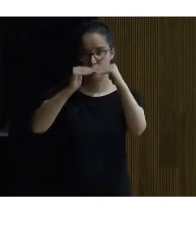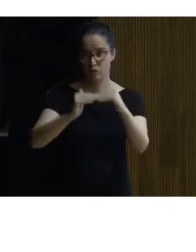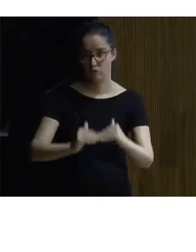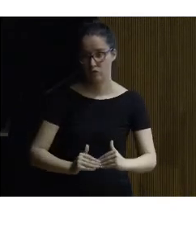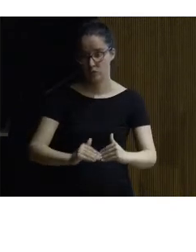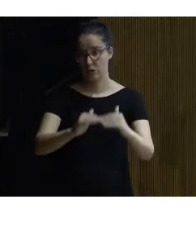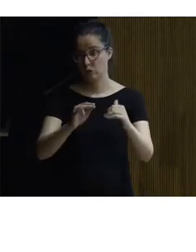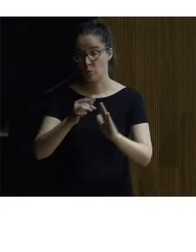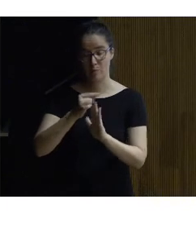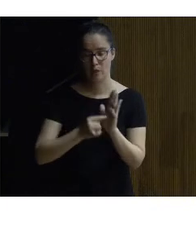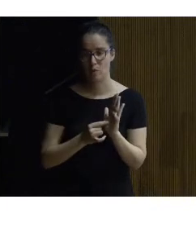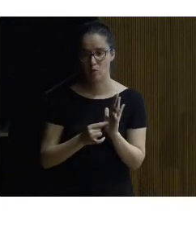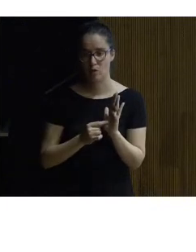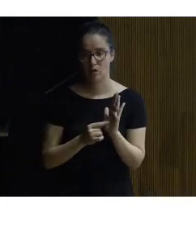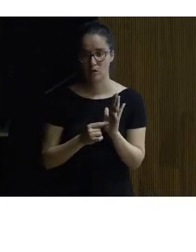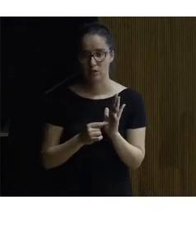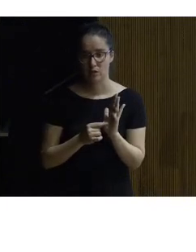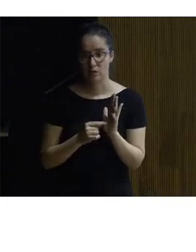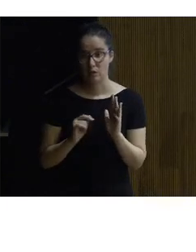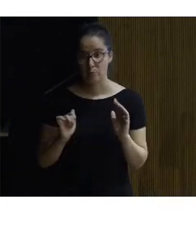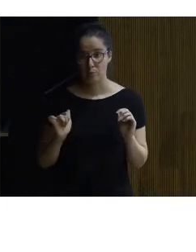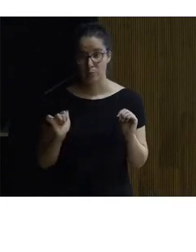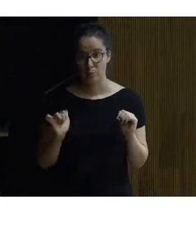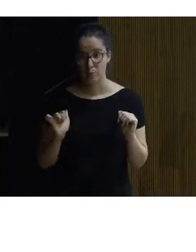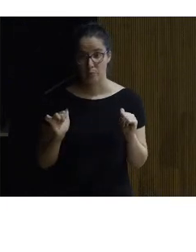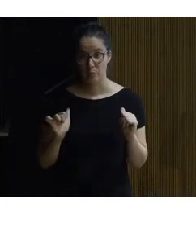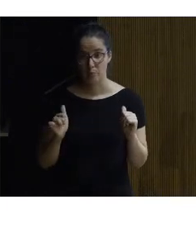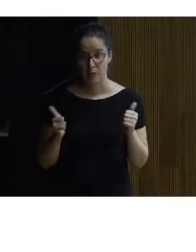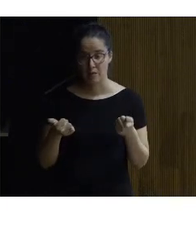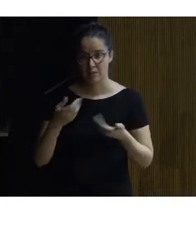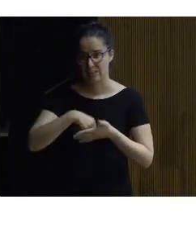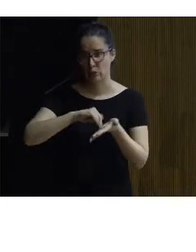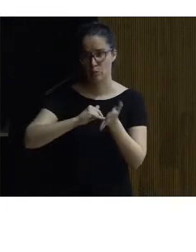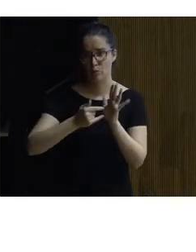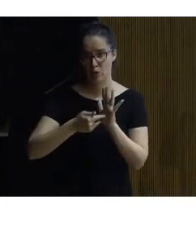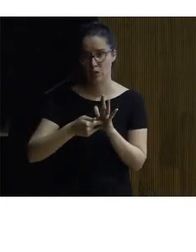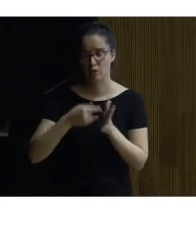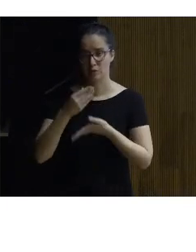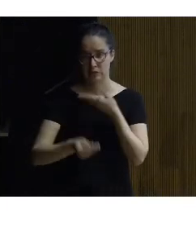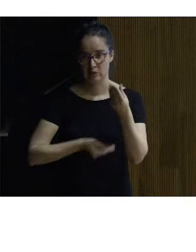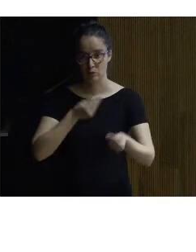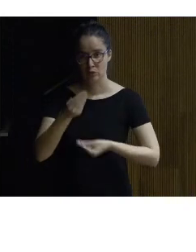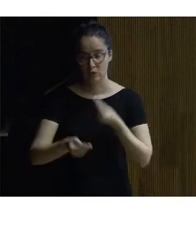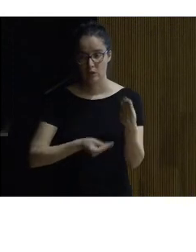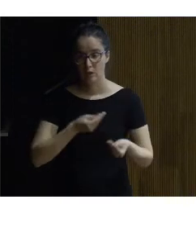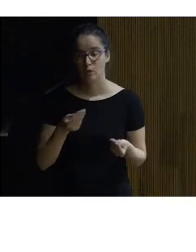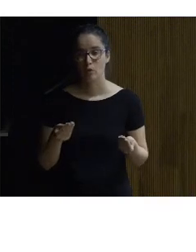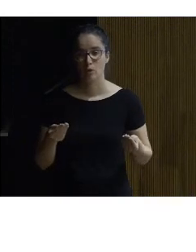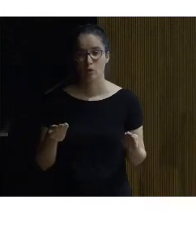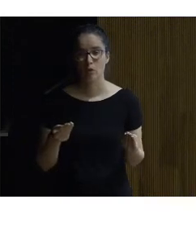uno de los principios que entraron a formar parte del proyecto que estábamos haciendo la imagen de